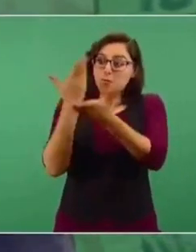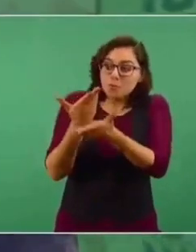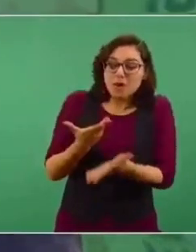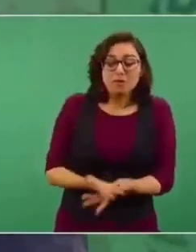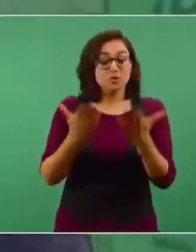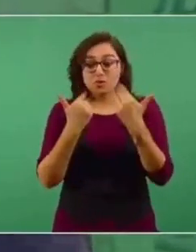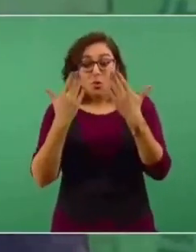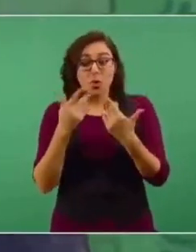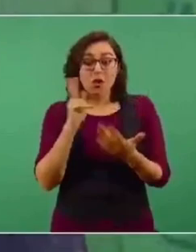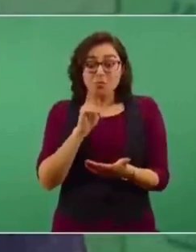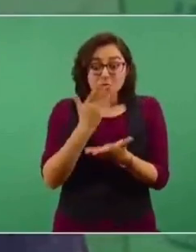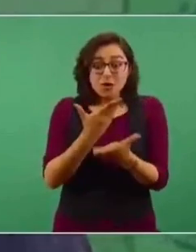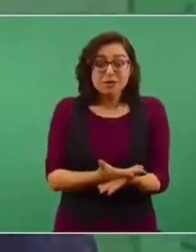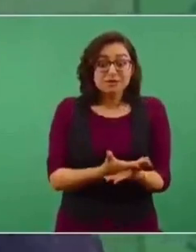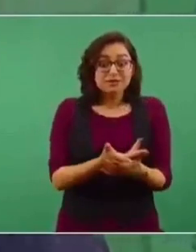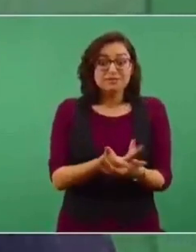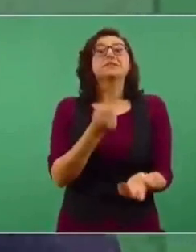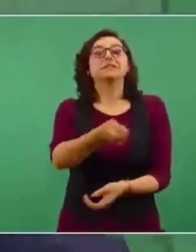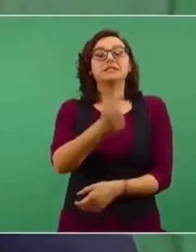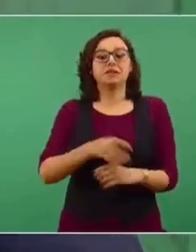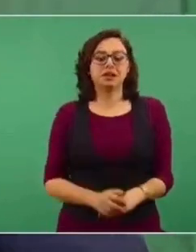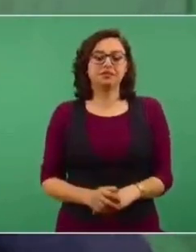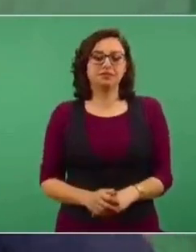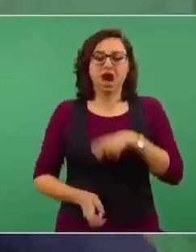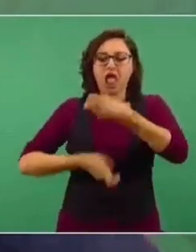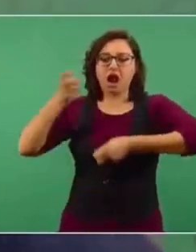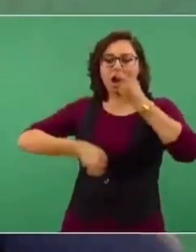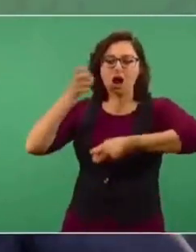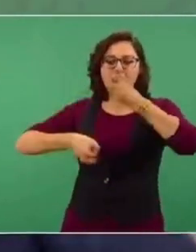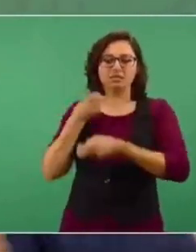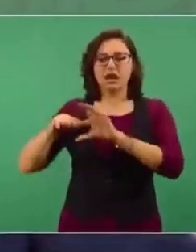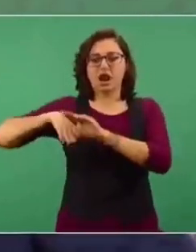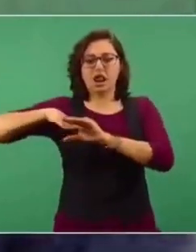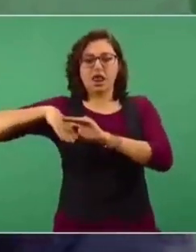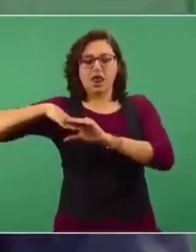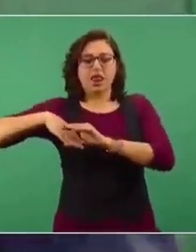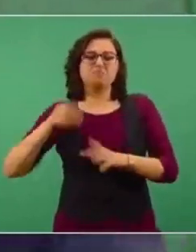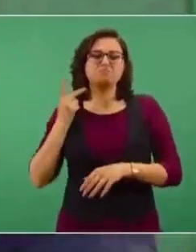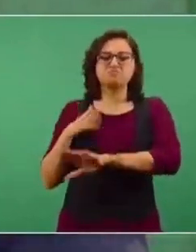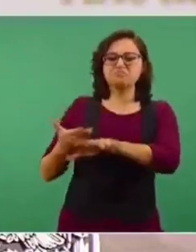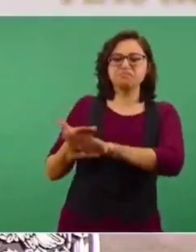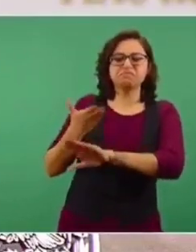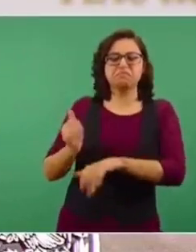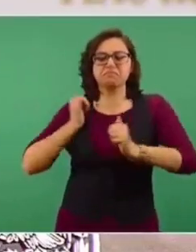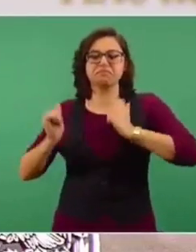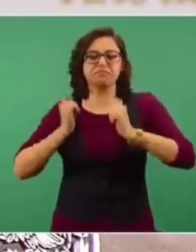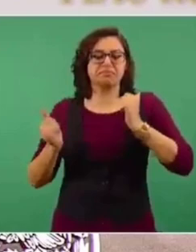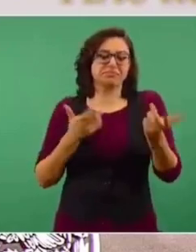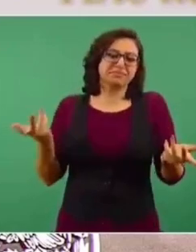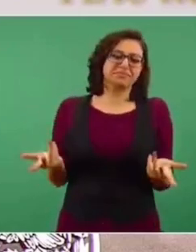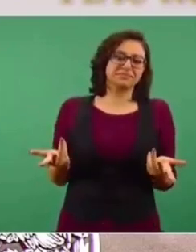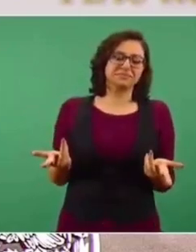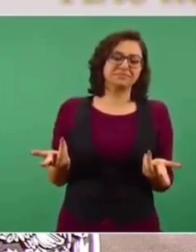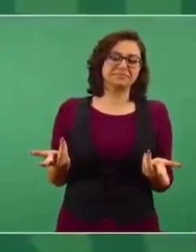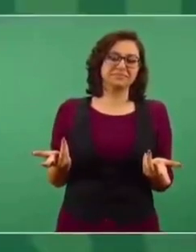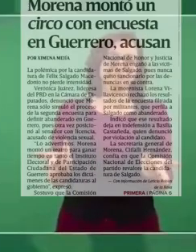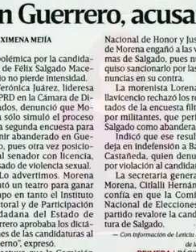pues es politiquería, es grilla, es nada más para descalificar.